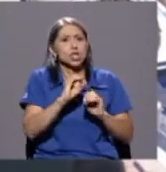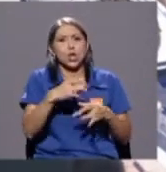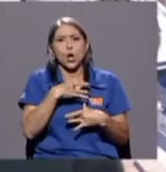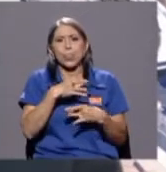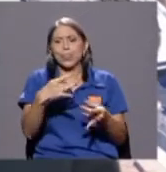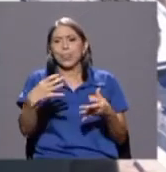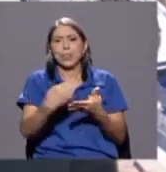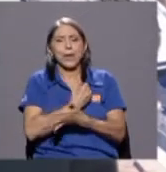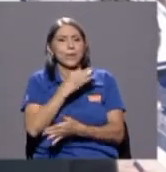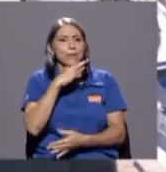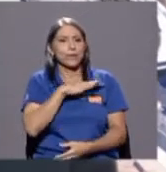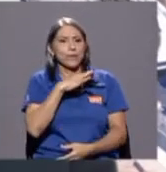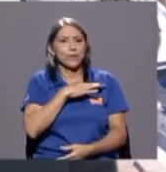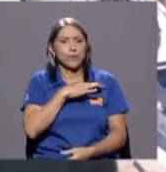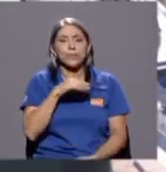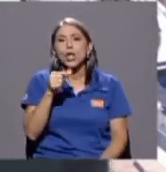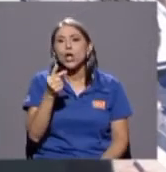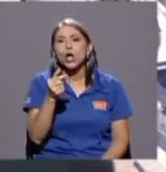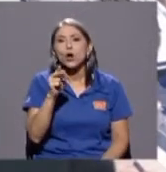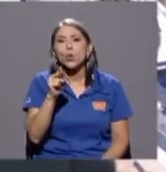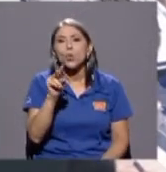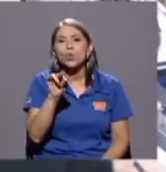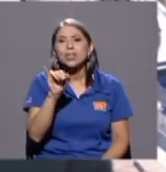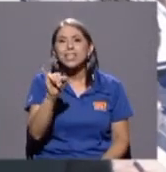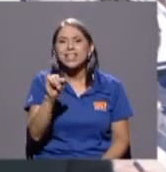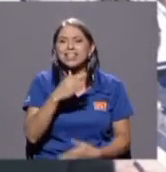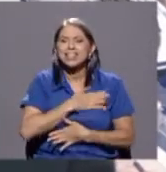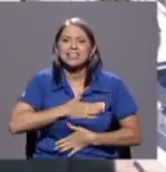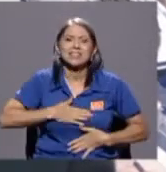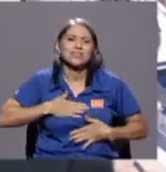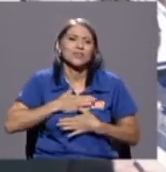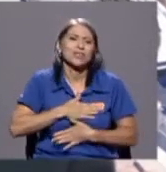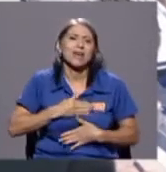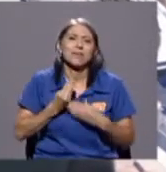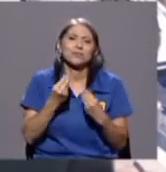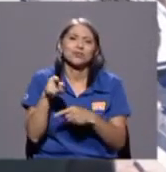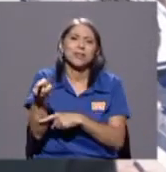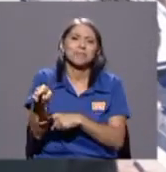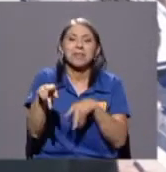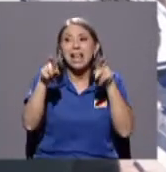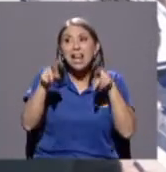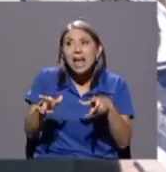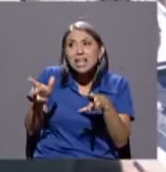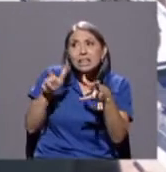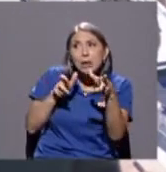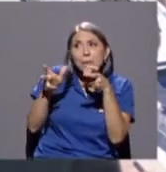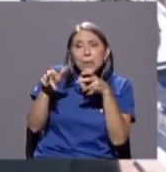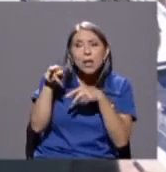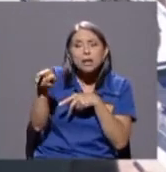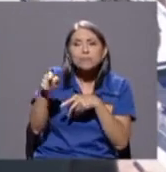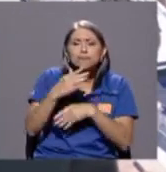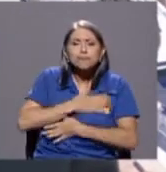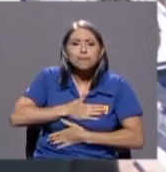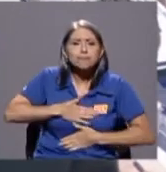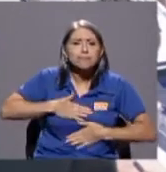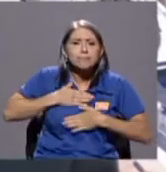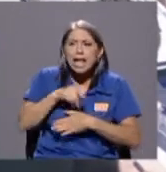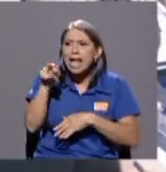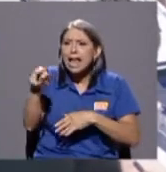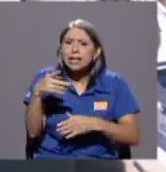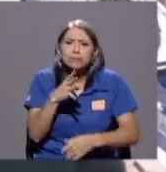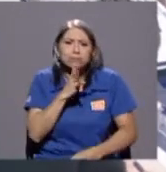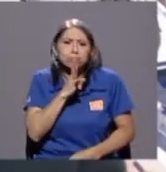disfrutaba enormemente y la gente disfrutaba enormemente de oírlo a él con sus análisis muy precisos